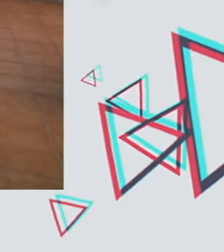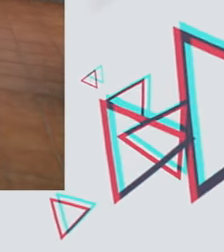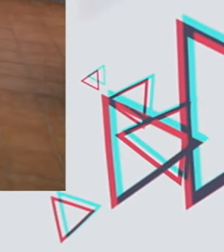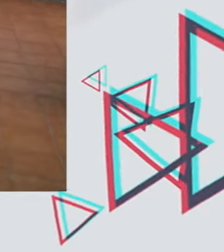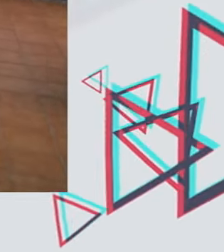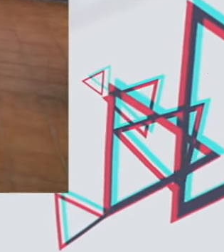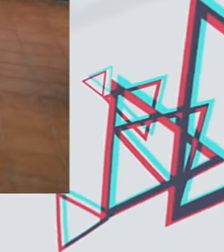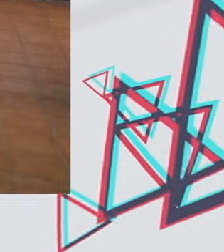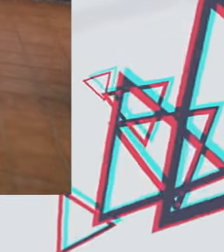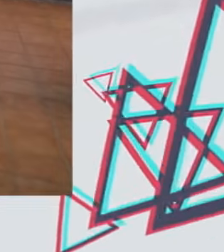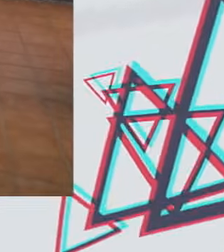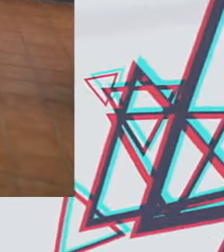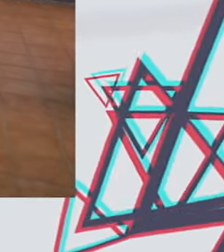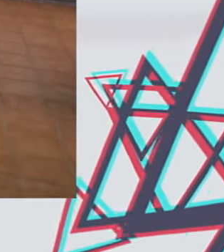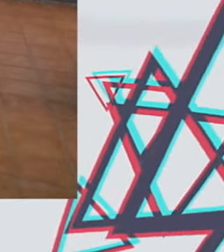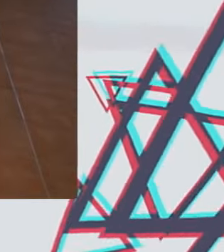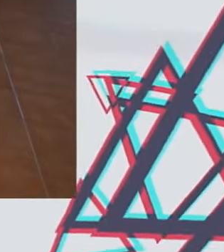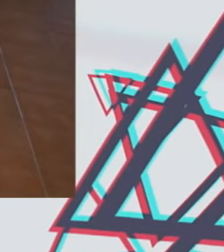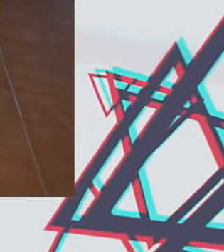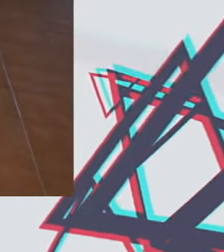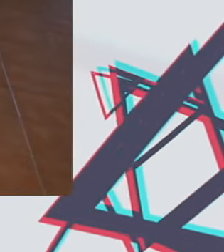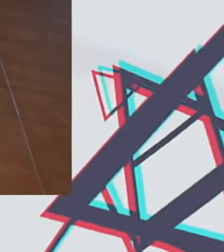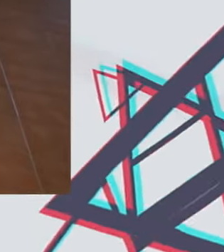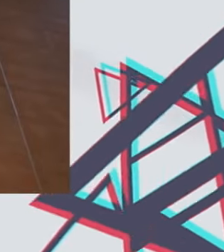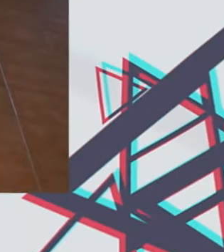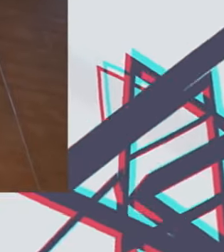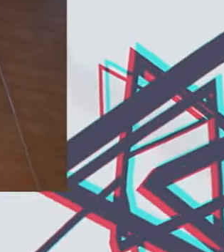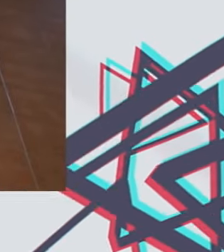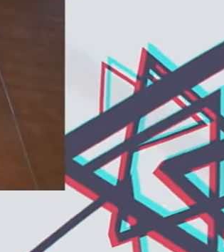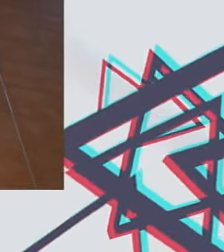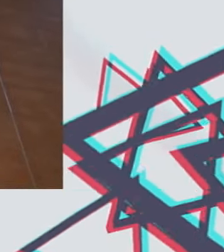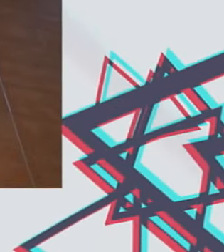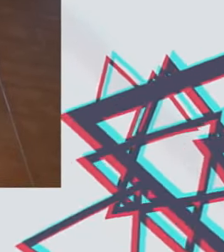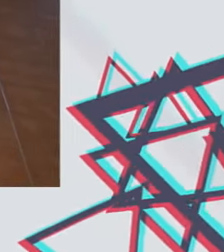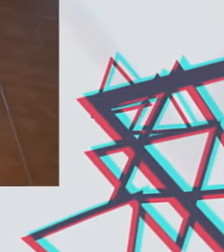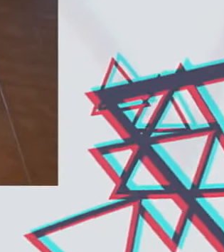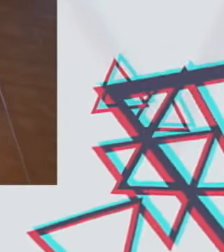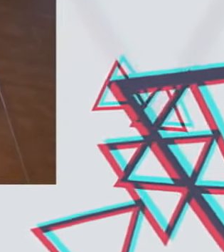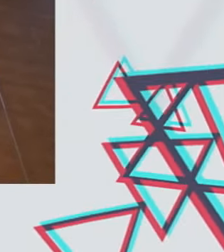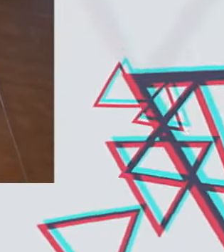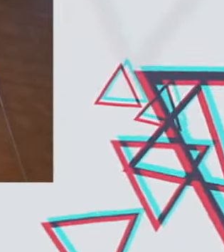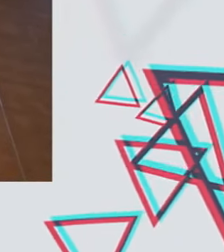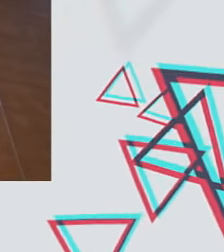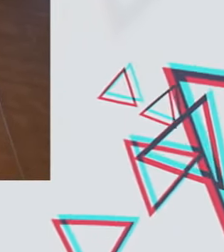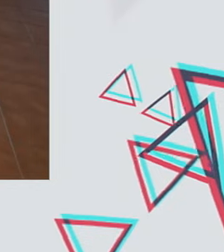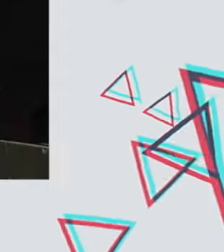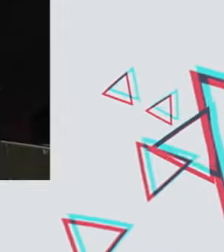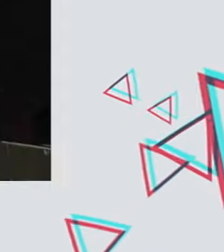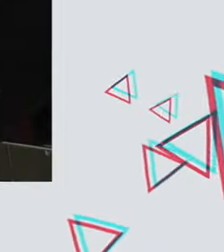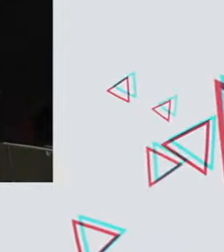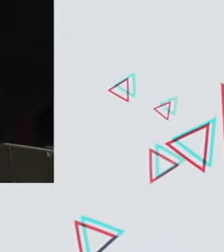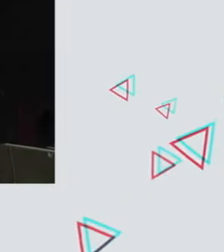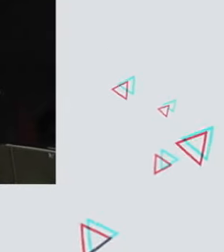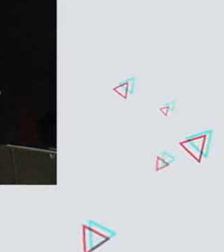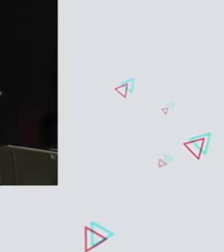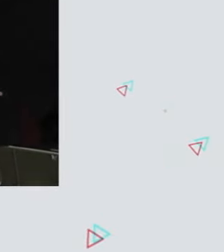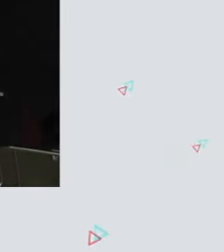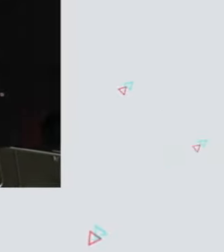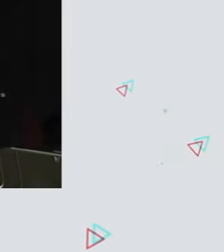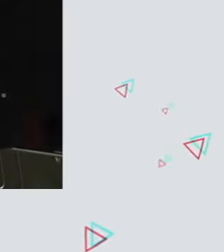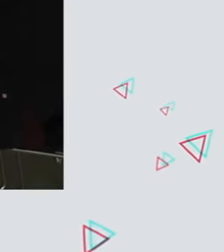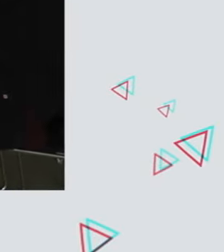expertas y expertos de todo el mundo y nacionales también acerca de las implicaciones de la inteligencia artificial, el metaverso, la